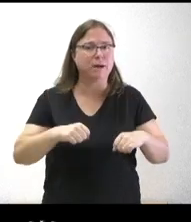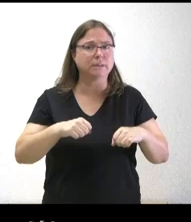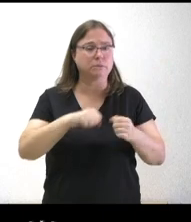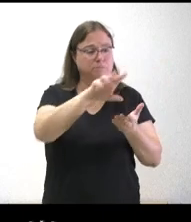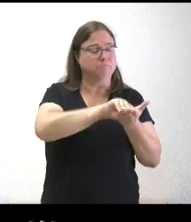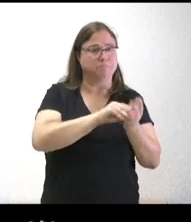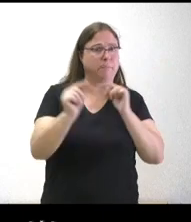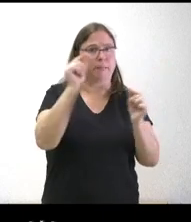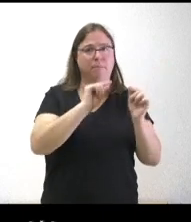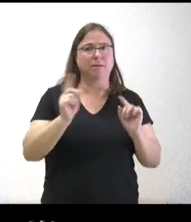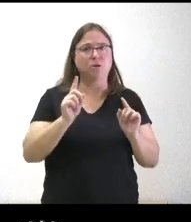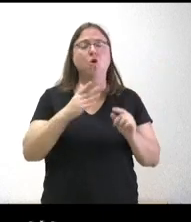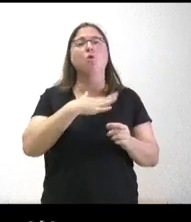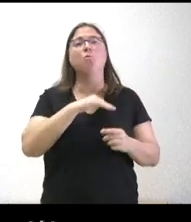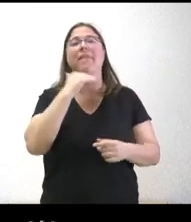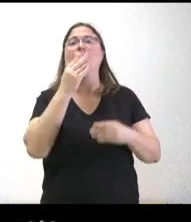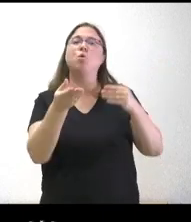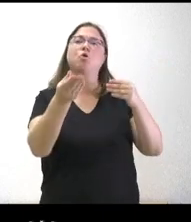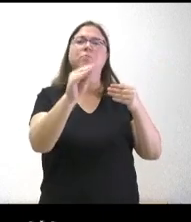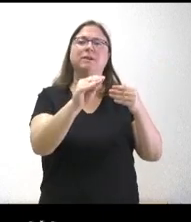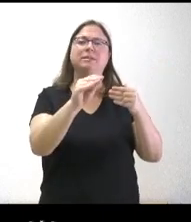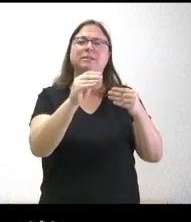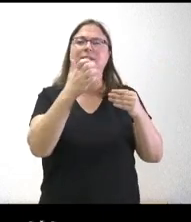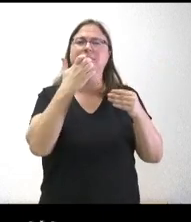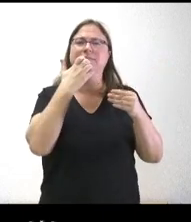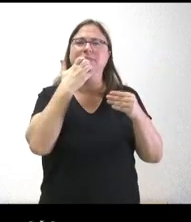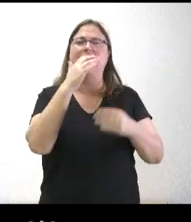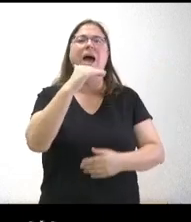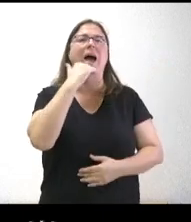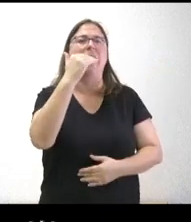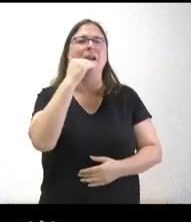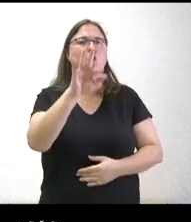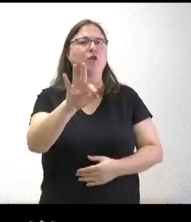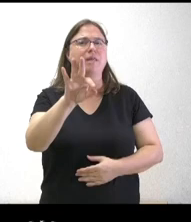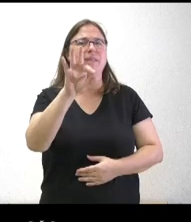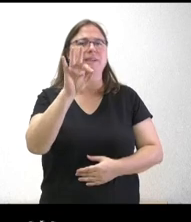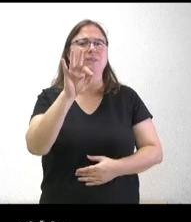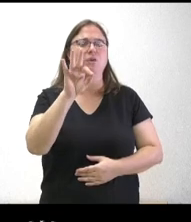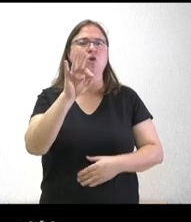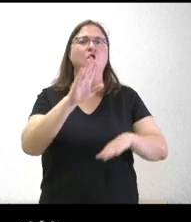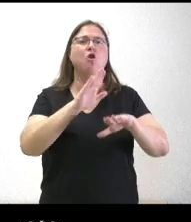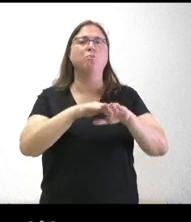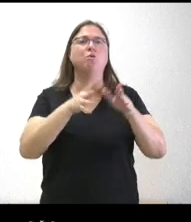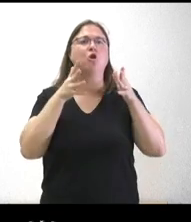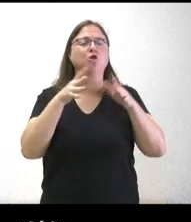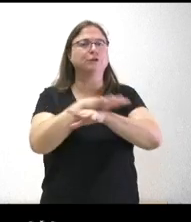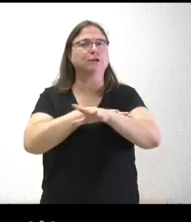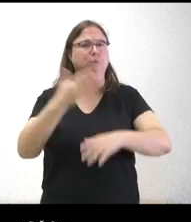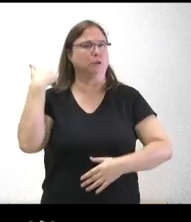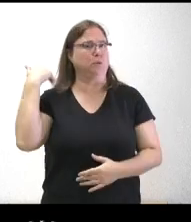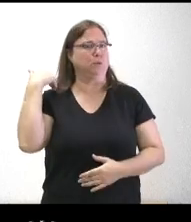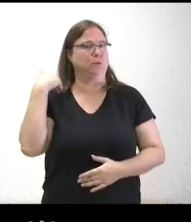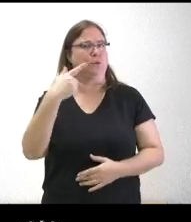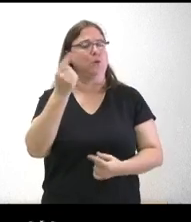en el debate puede haber alguno más y luego si tienen ya alguna decisión porque en el Consejo de Gobierno gobierno pasado dijo que